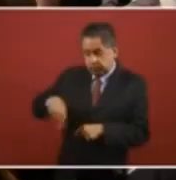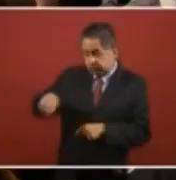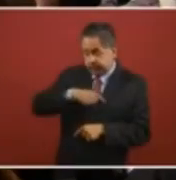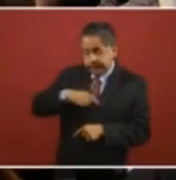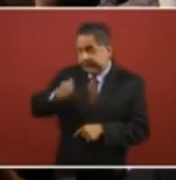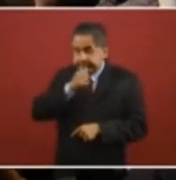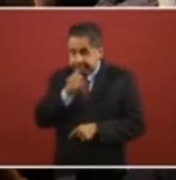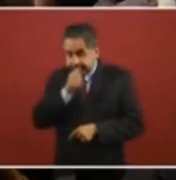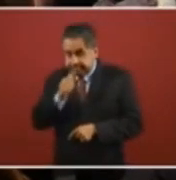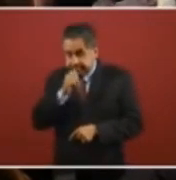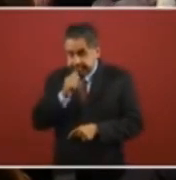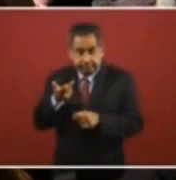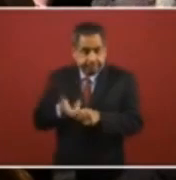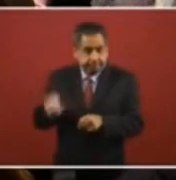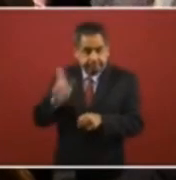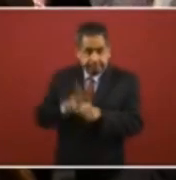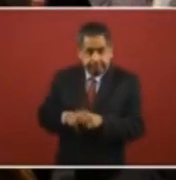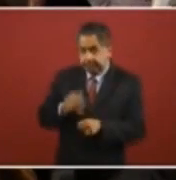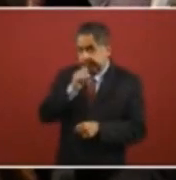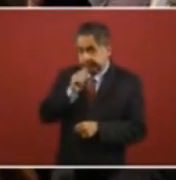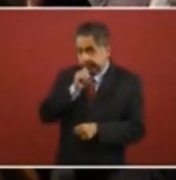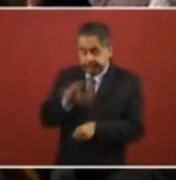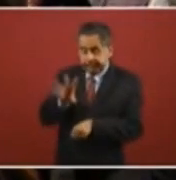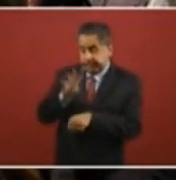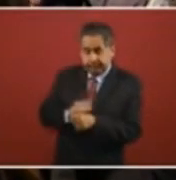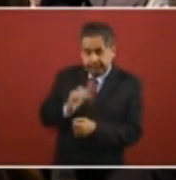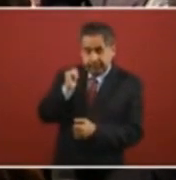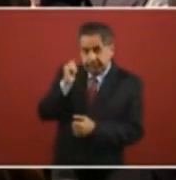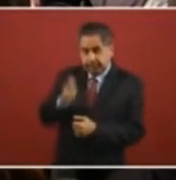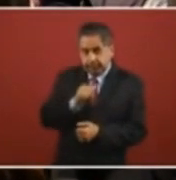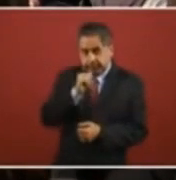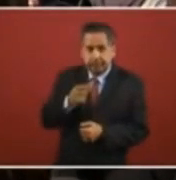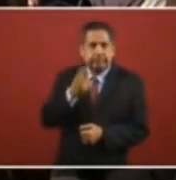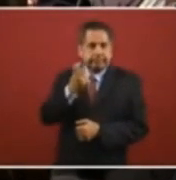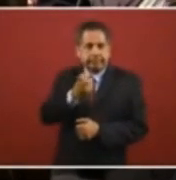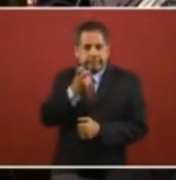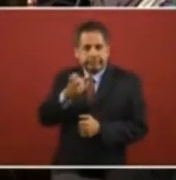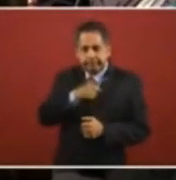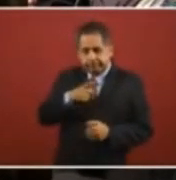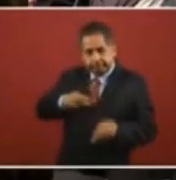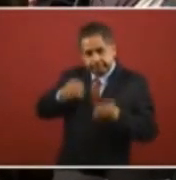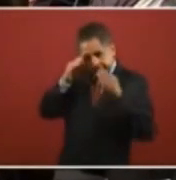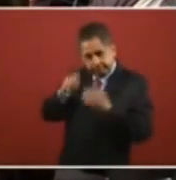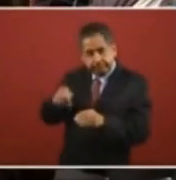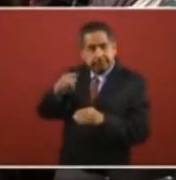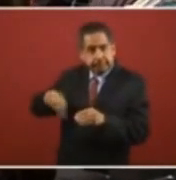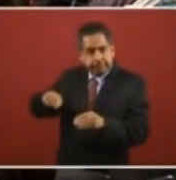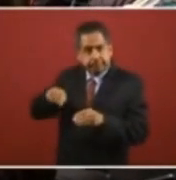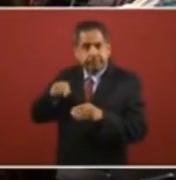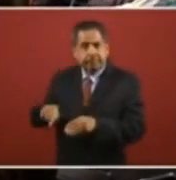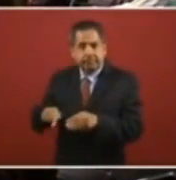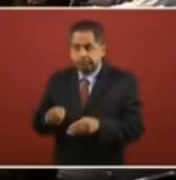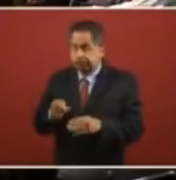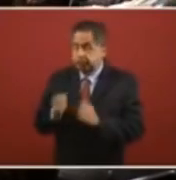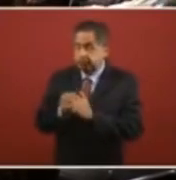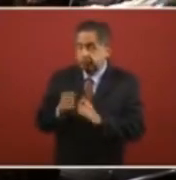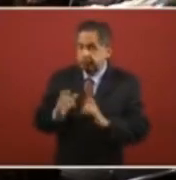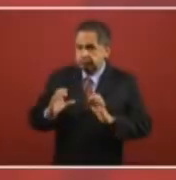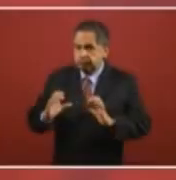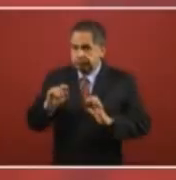recientemente o que no tienen un estatus todavía legalmente acreditado. Y ahí tenemos que actuar con mucho cuidado,